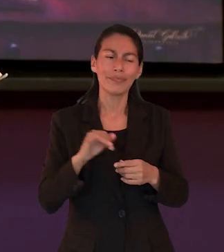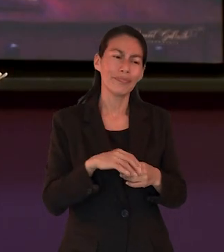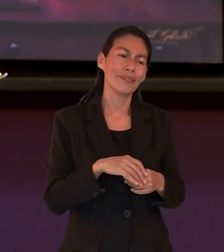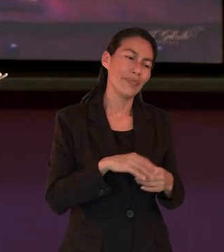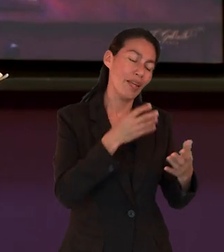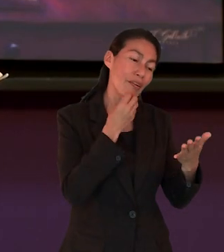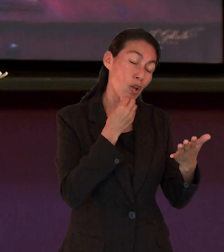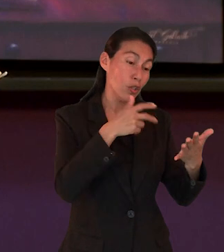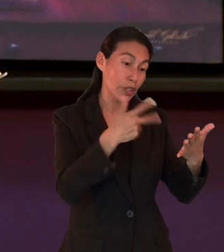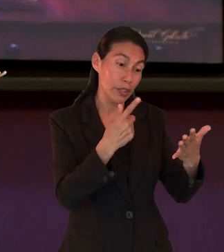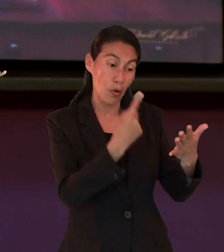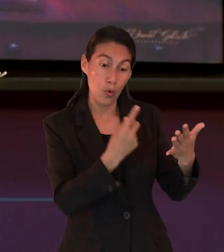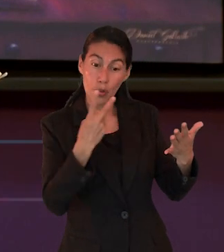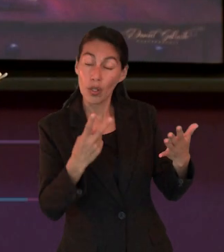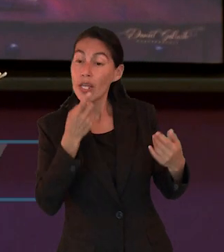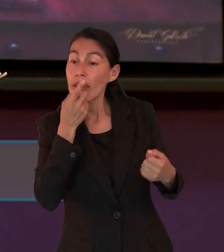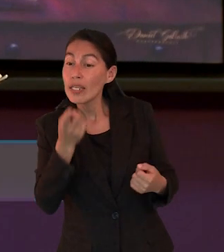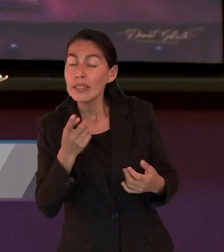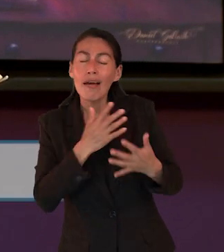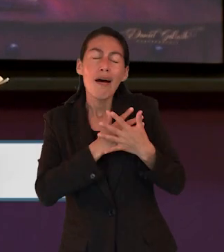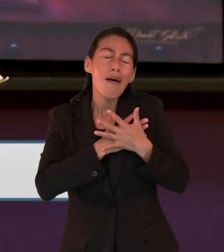13, 1 y 2 dice,